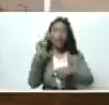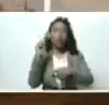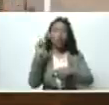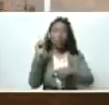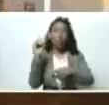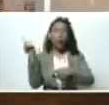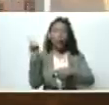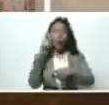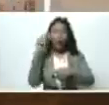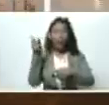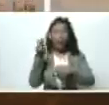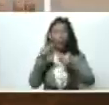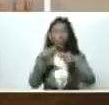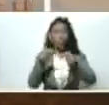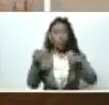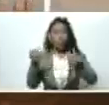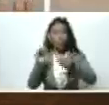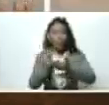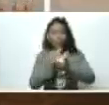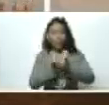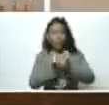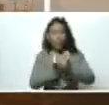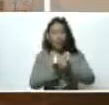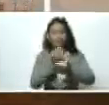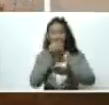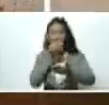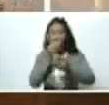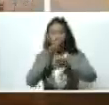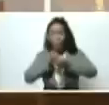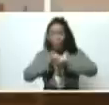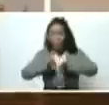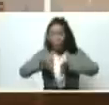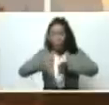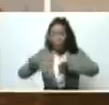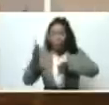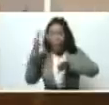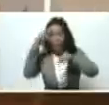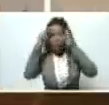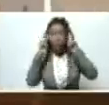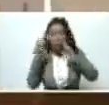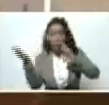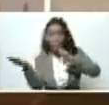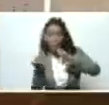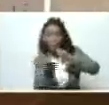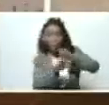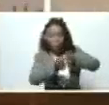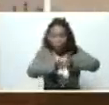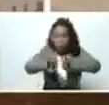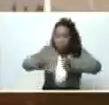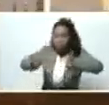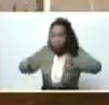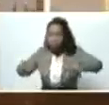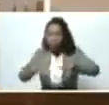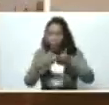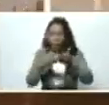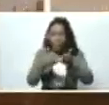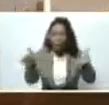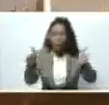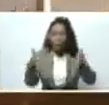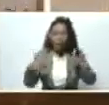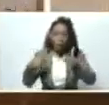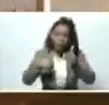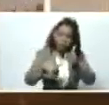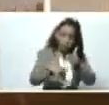para bajar, quitar la sedimentación, para tratar de que no vuelva a ocurrir esto. Tenemos tres sectores afectados